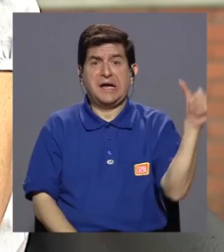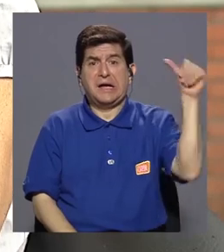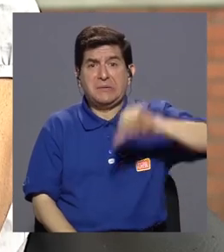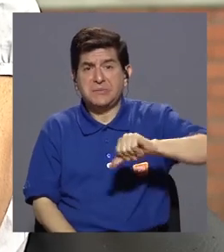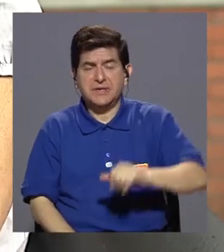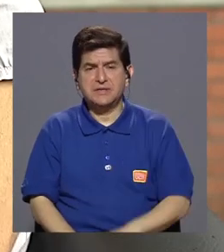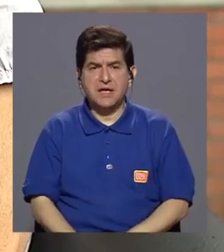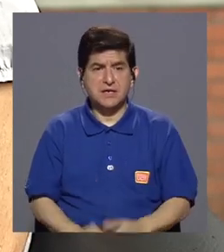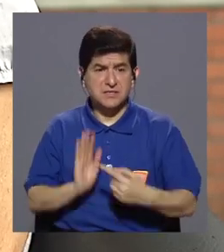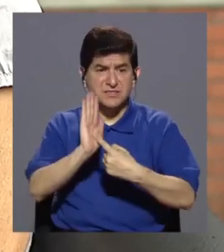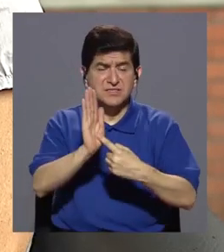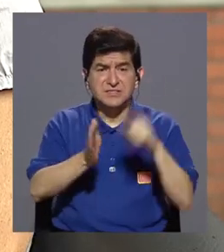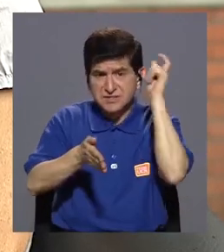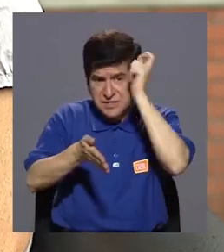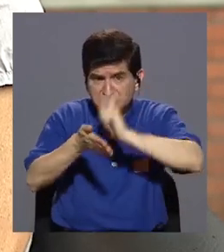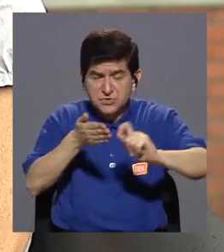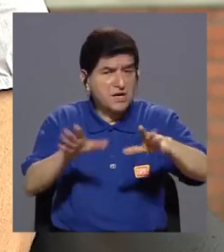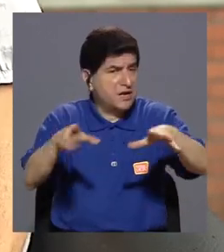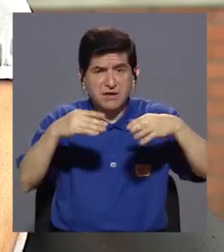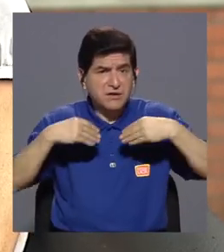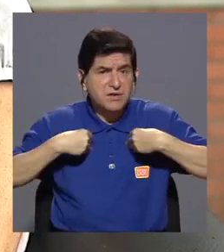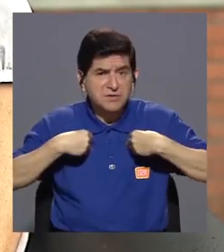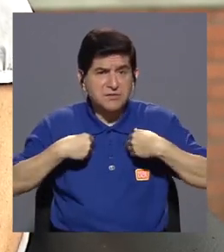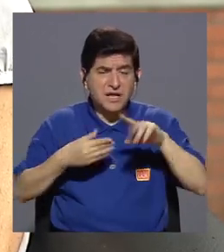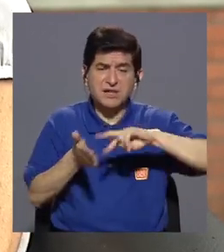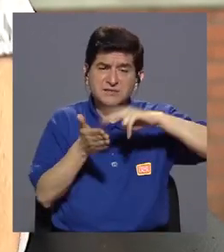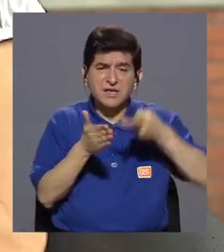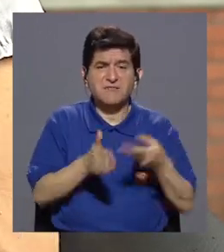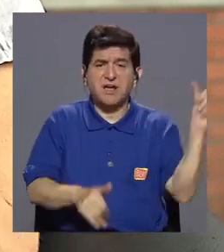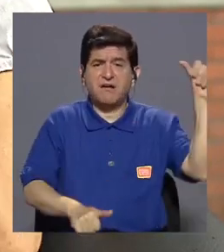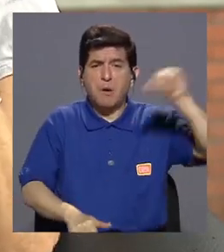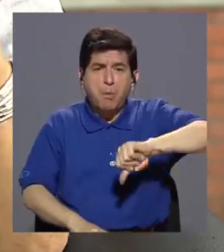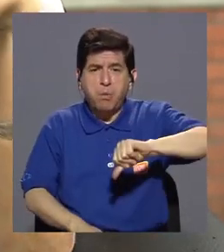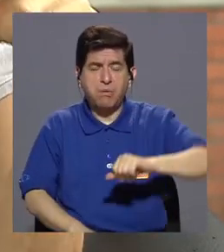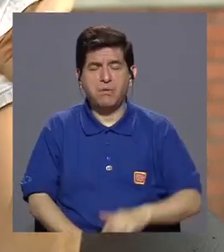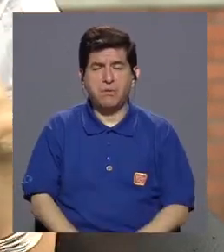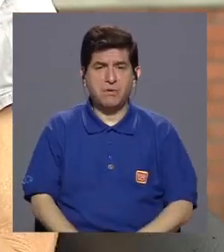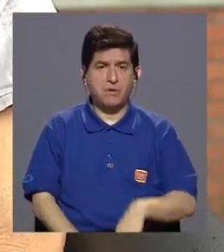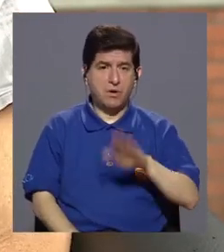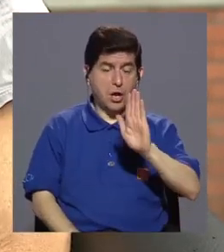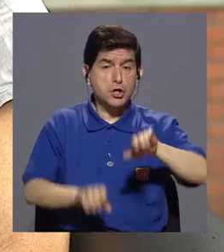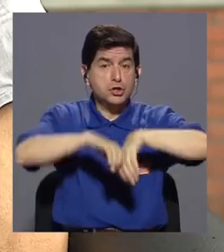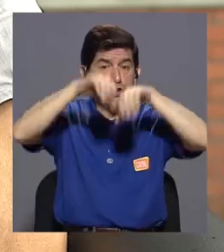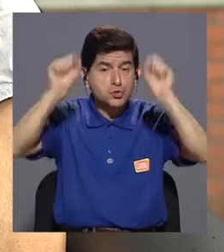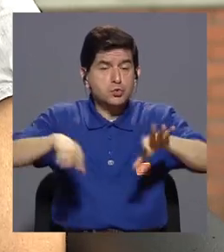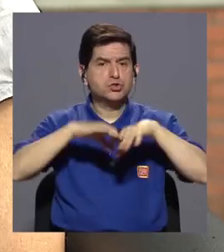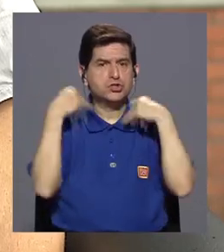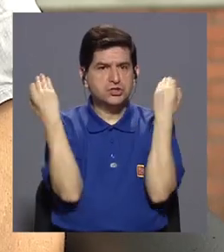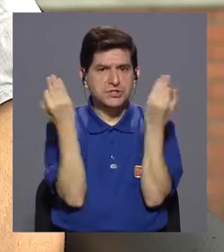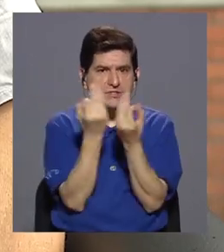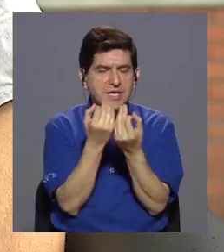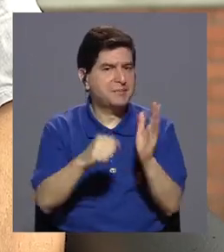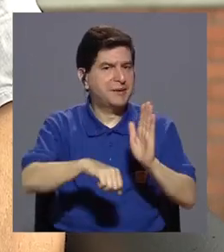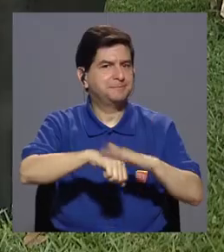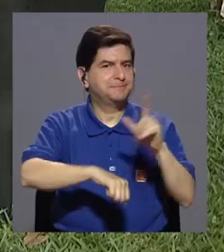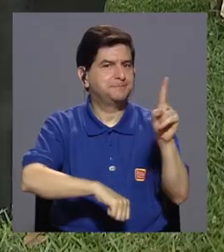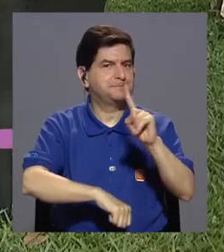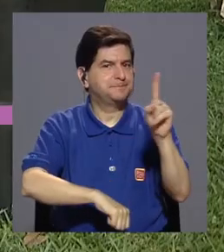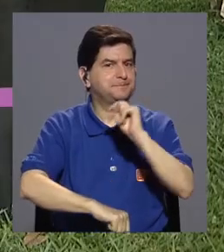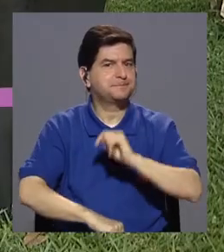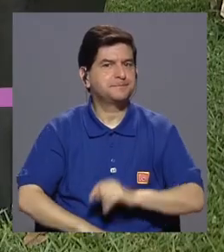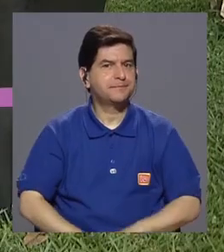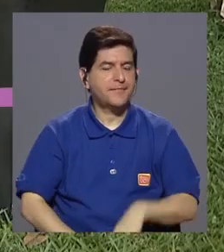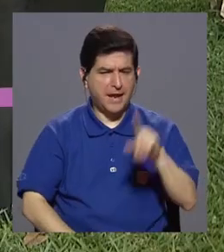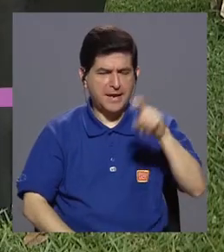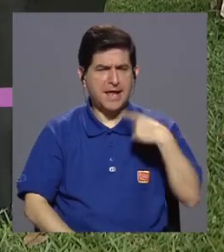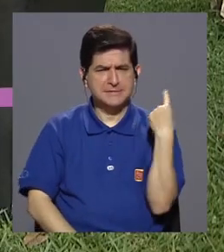presentaba la tesis y no se aceptaba, eso era un fracaso, cosa que en su sistema familiar no estaba permitido. Había